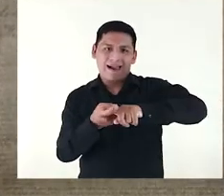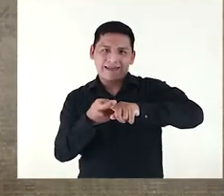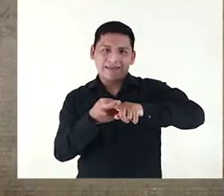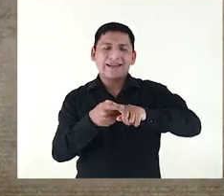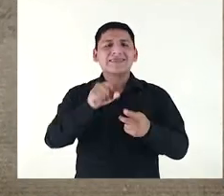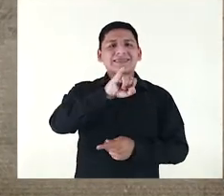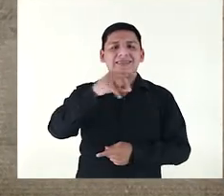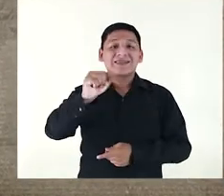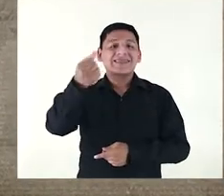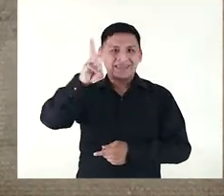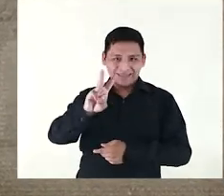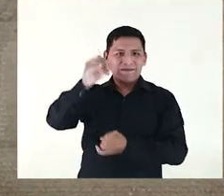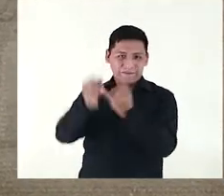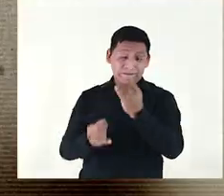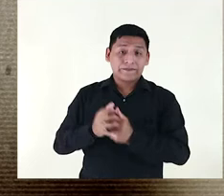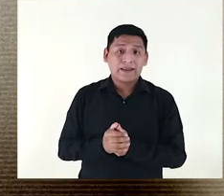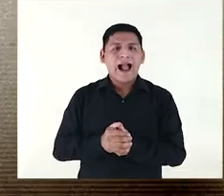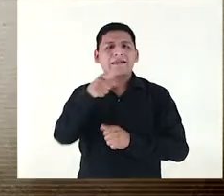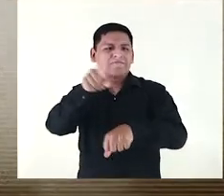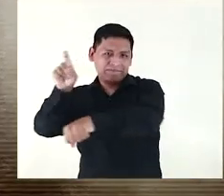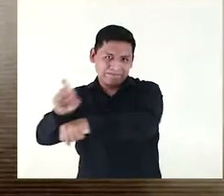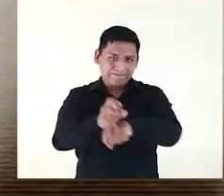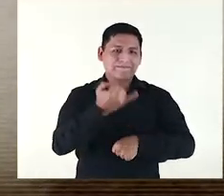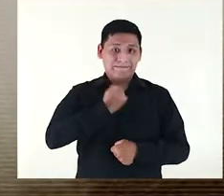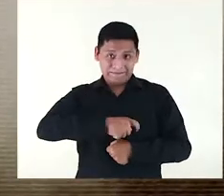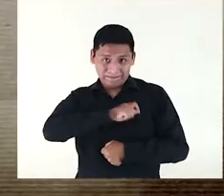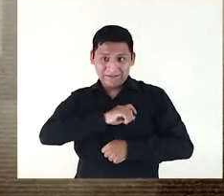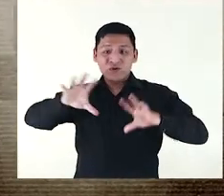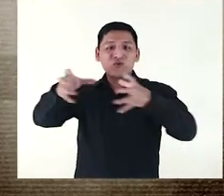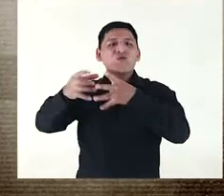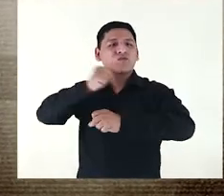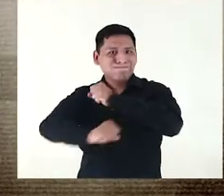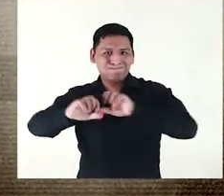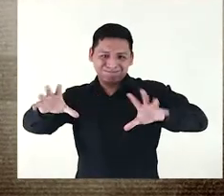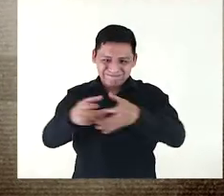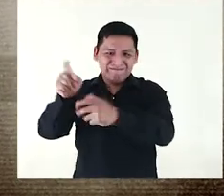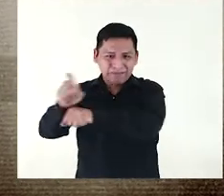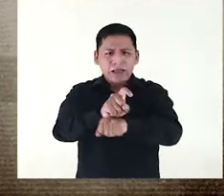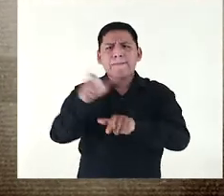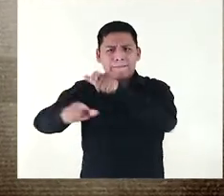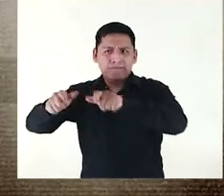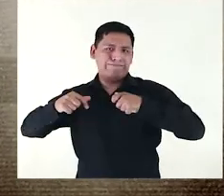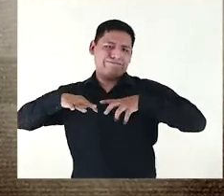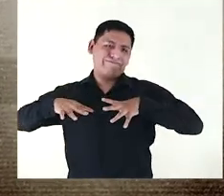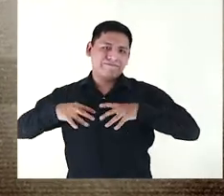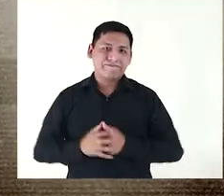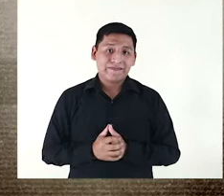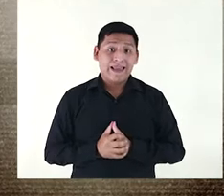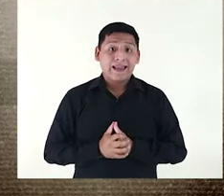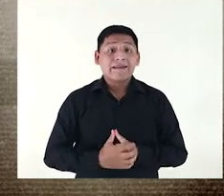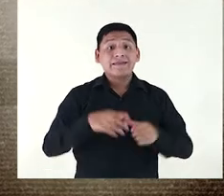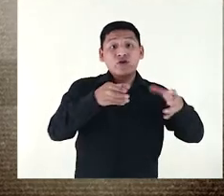y culminando a fines del siglo XVI, para instruir a la descendencia de los conquistadores españoles y otros notables.